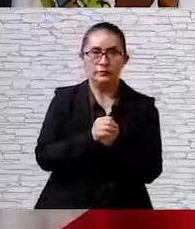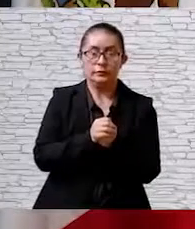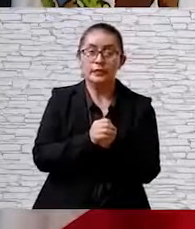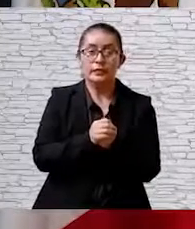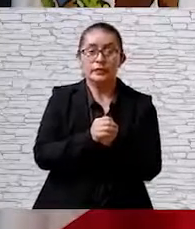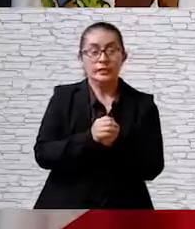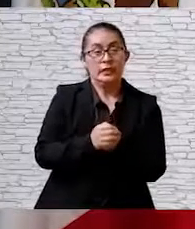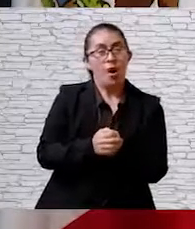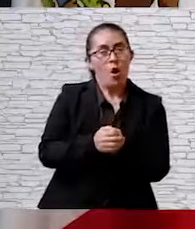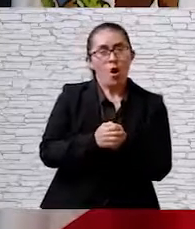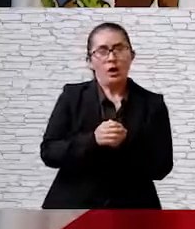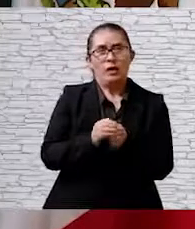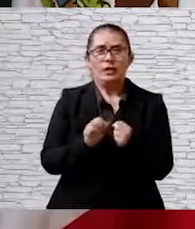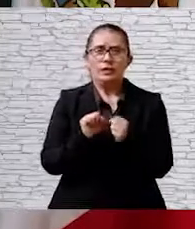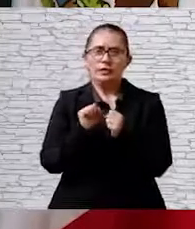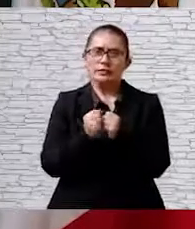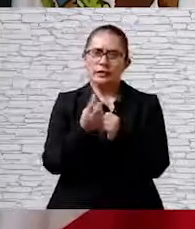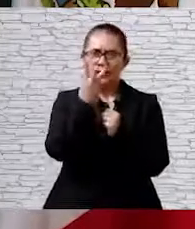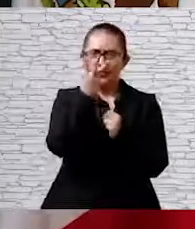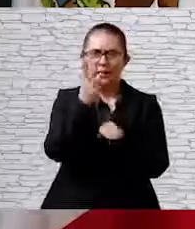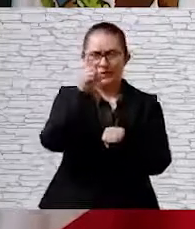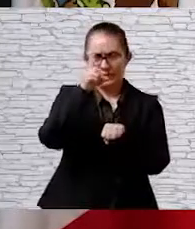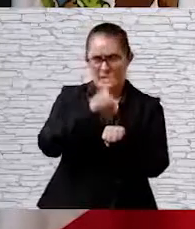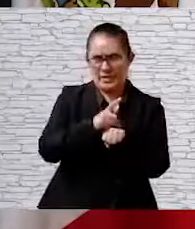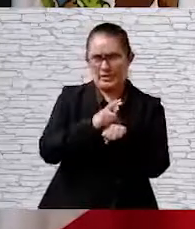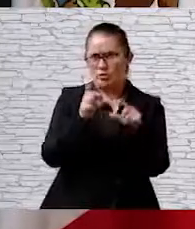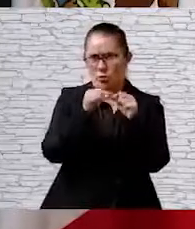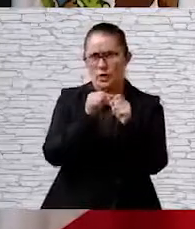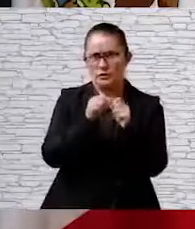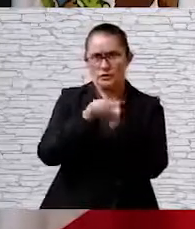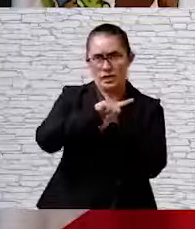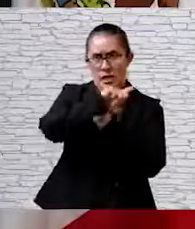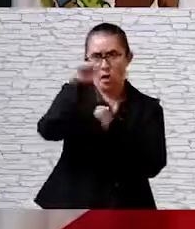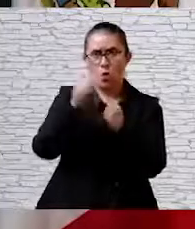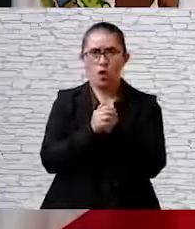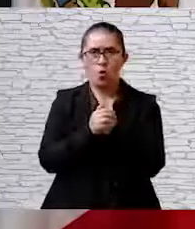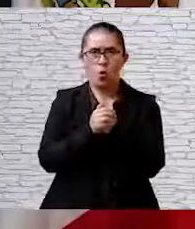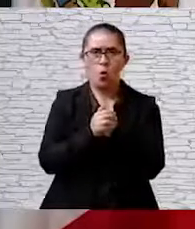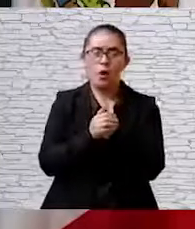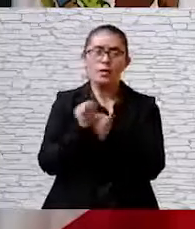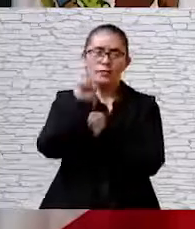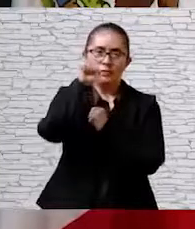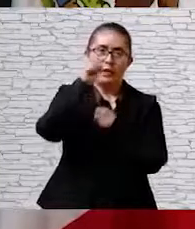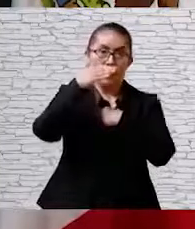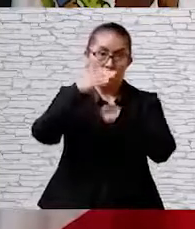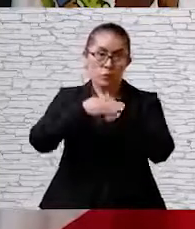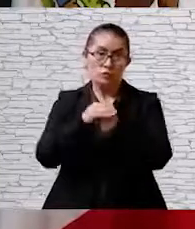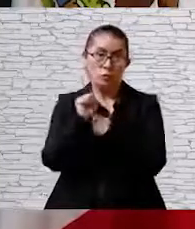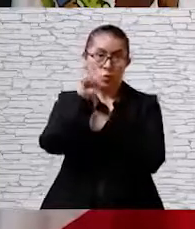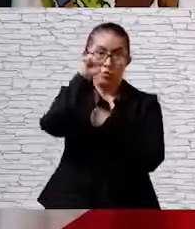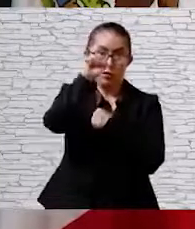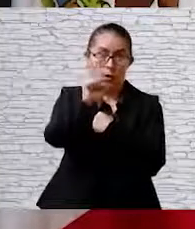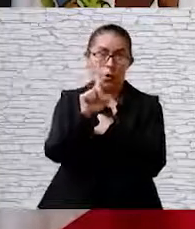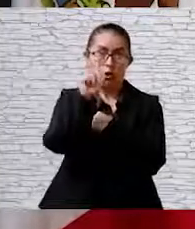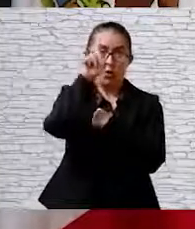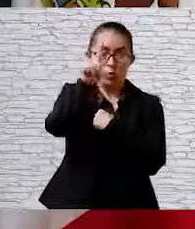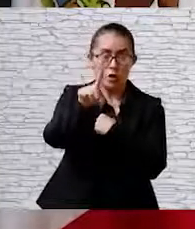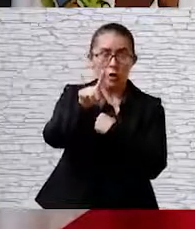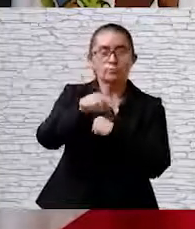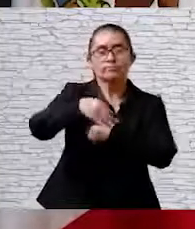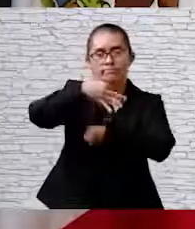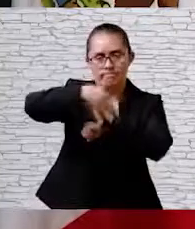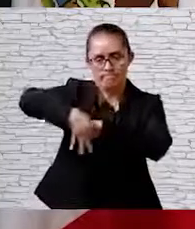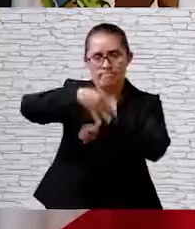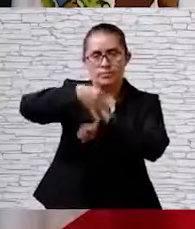aplicará únicamente tres días en la primera ocasión, y en lo posterior tendrá validez los días sábados y domingos